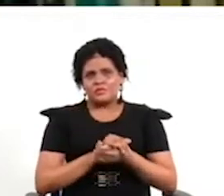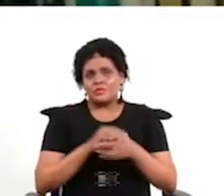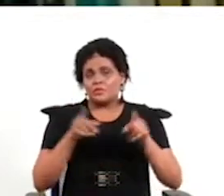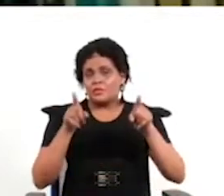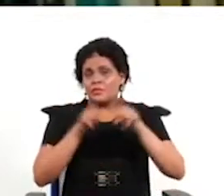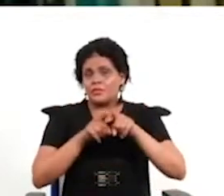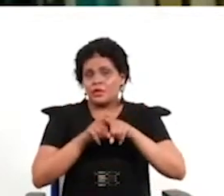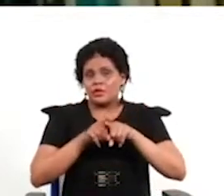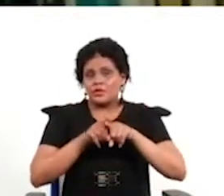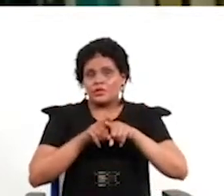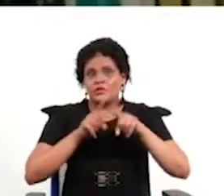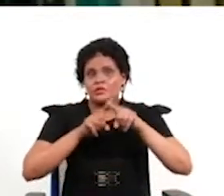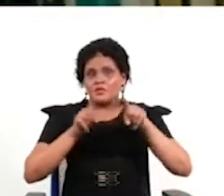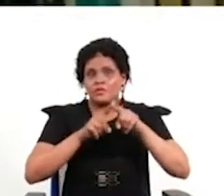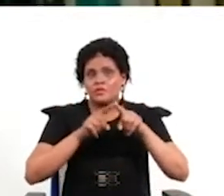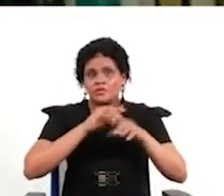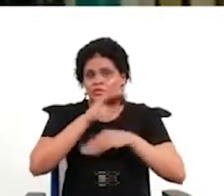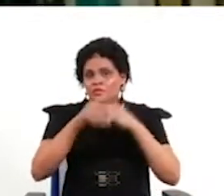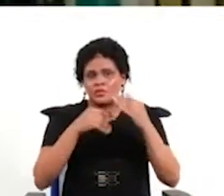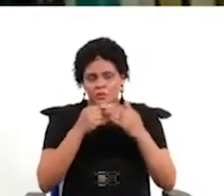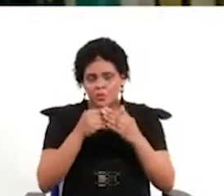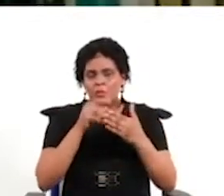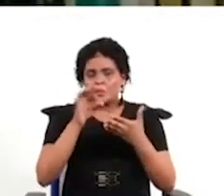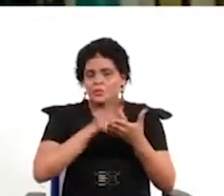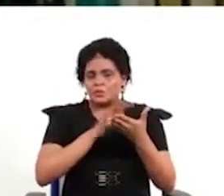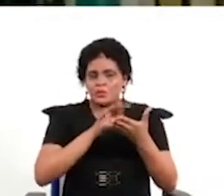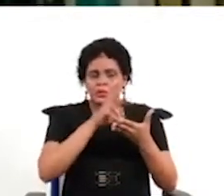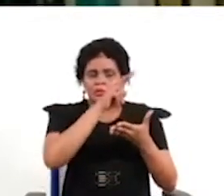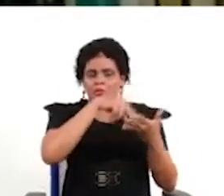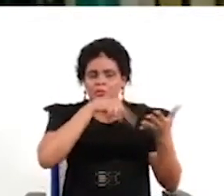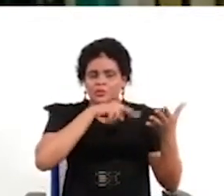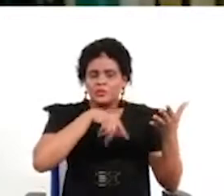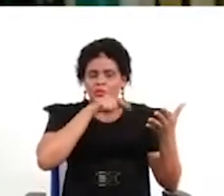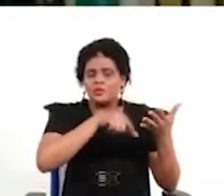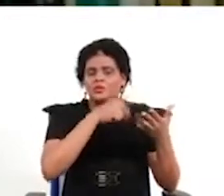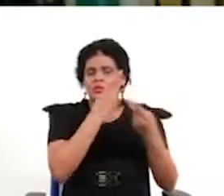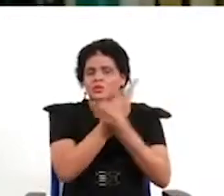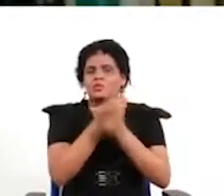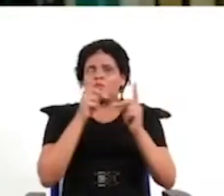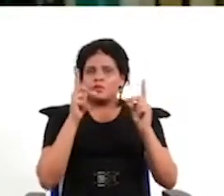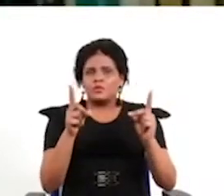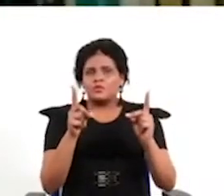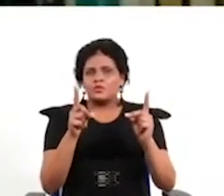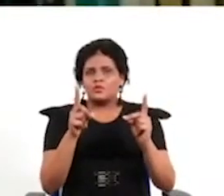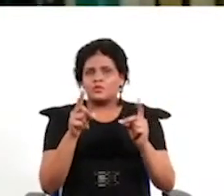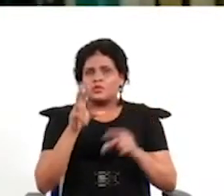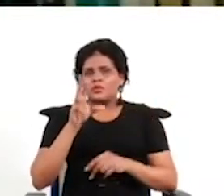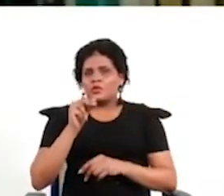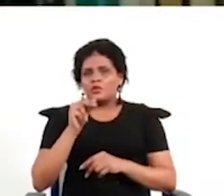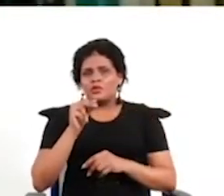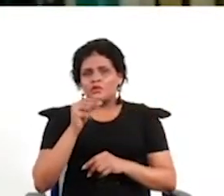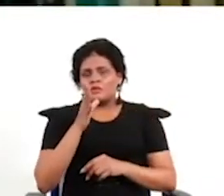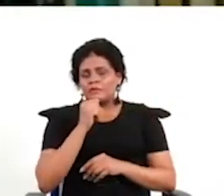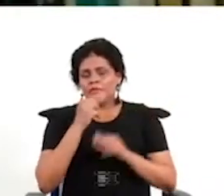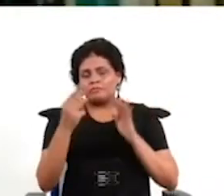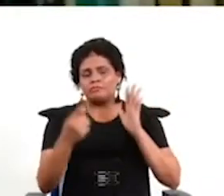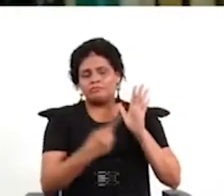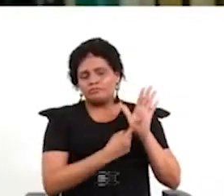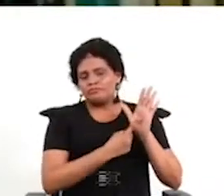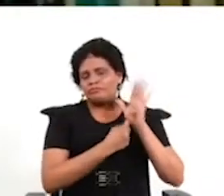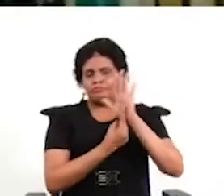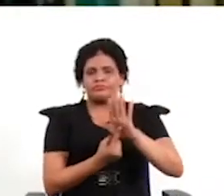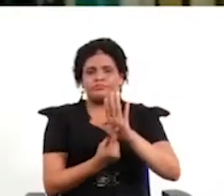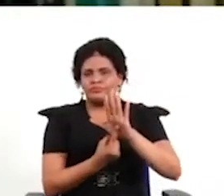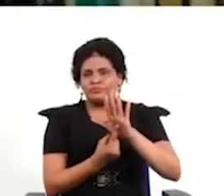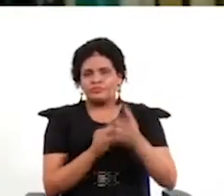contraargumento pero creo que los argumentos elitistas de defensa de la democracia no tienen sostento y no nos llevan a